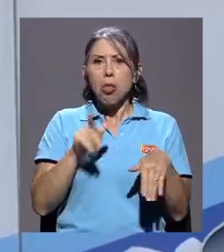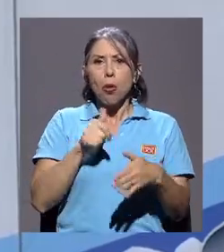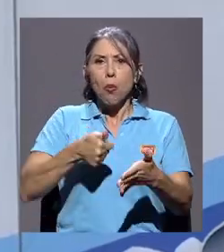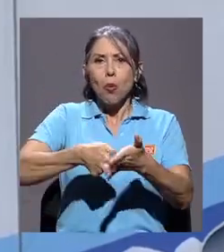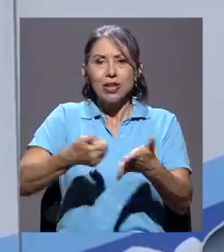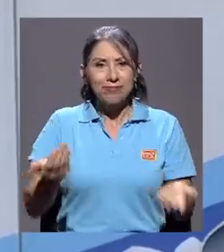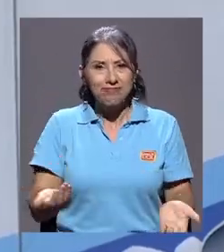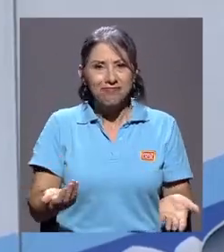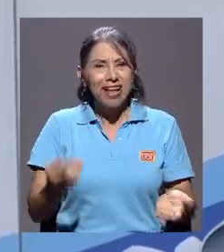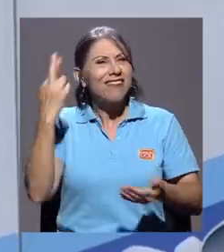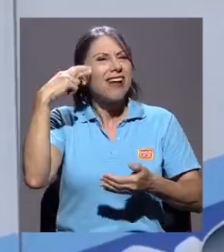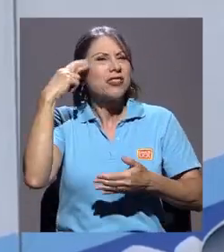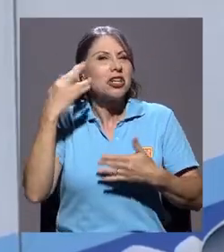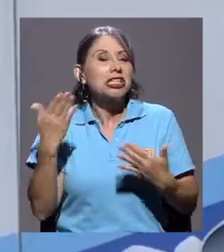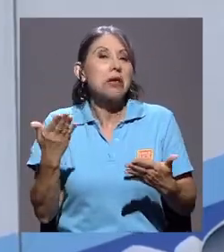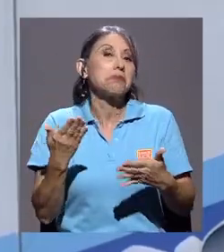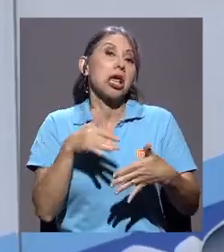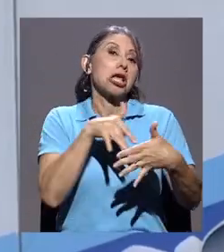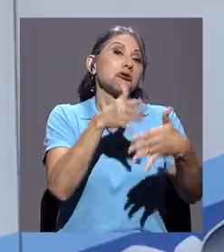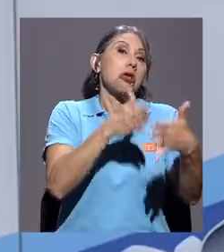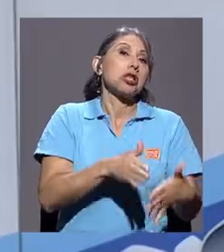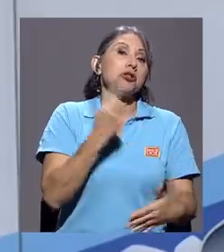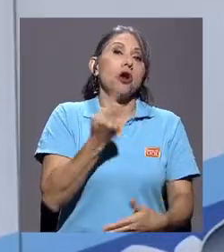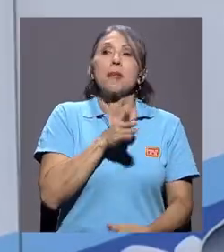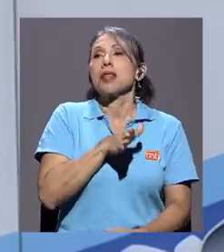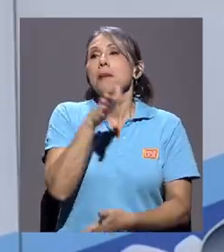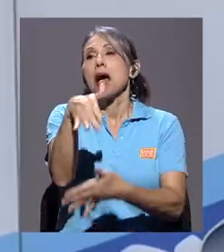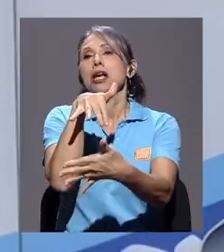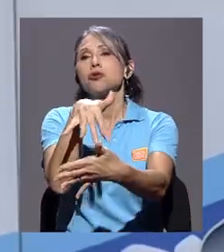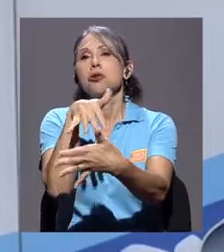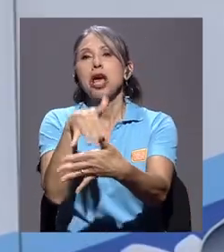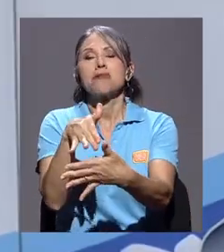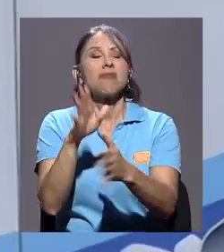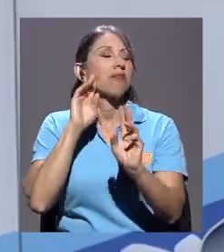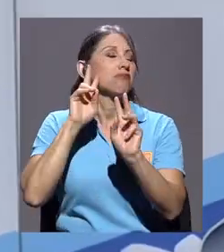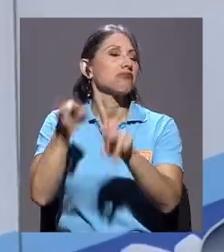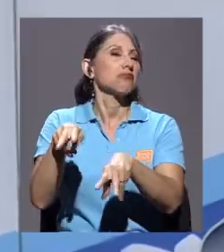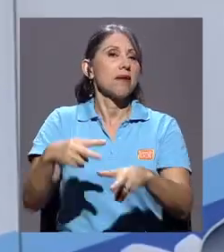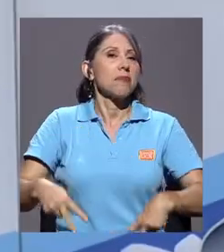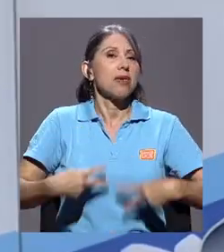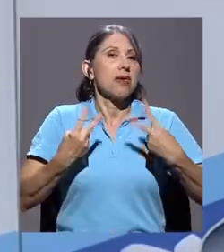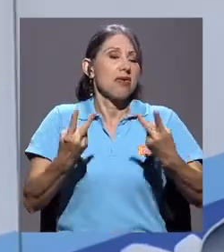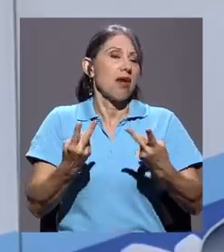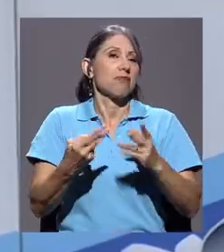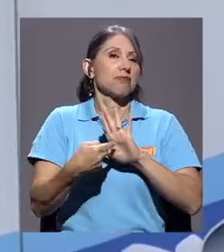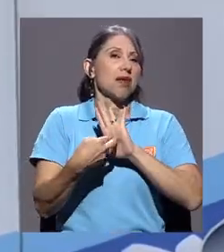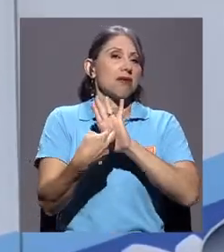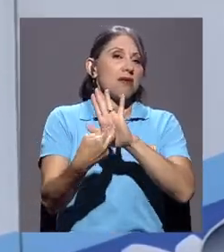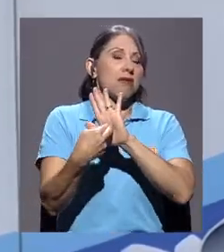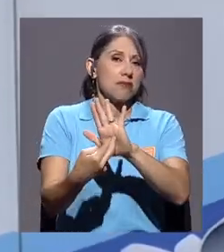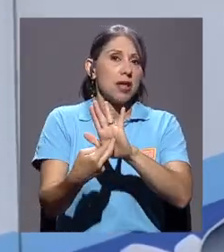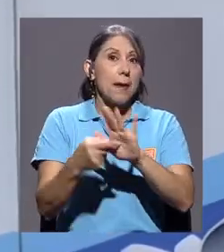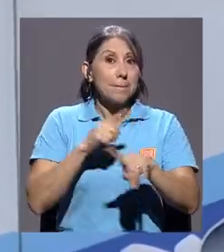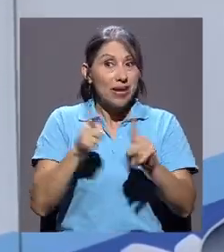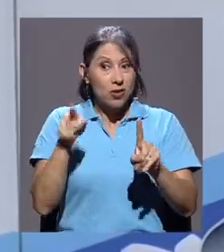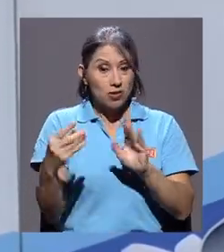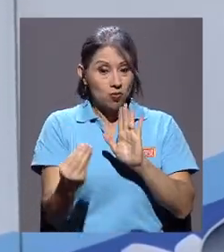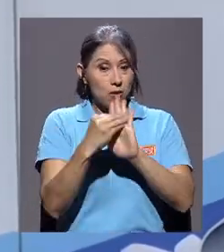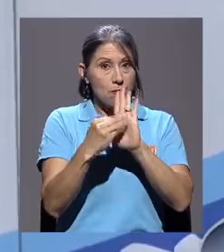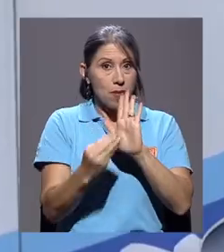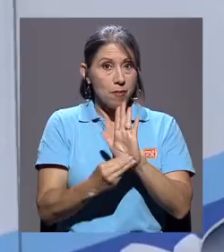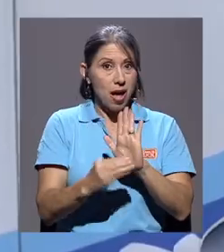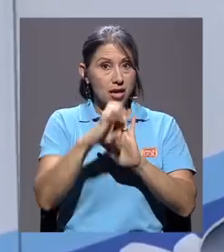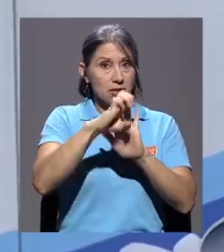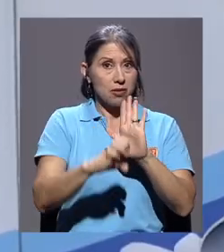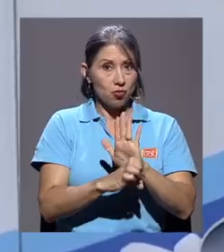razones de que el estudiantado nada más iba a estudiar y nos interabas a una vida estudiantil en los espacios de representación, los cuales están en el estatuto orgánico de la universidad y